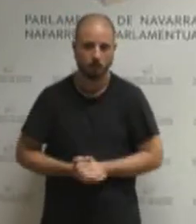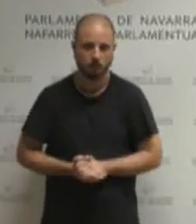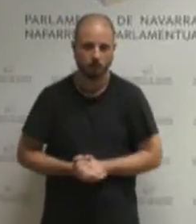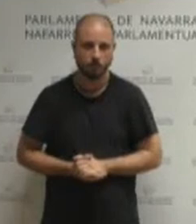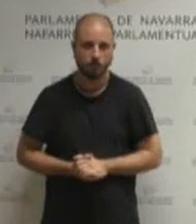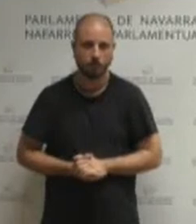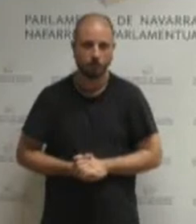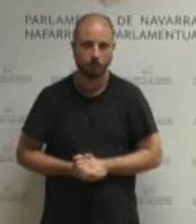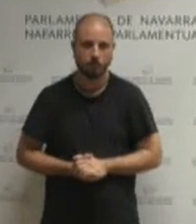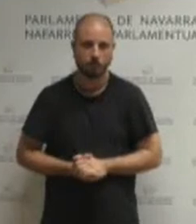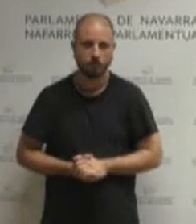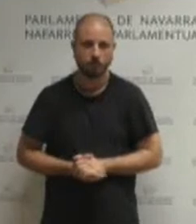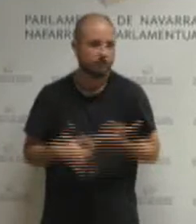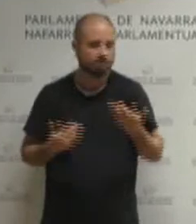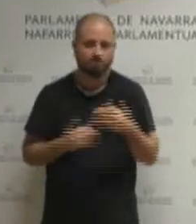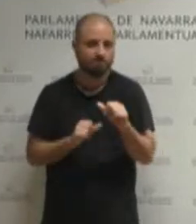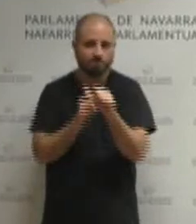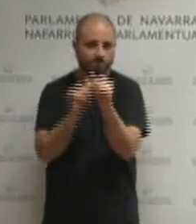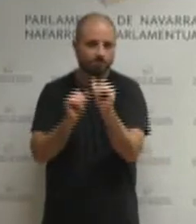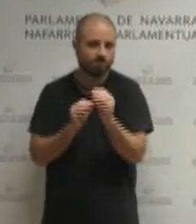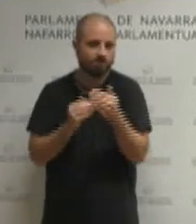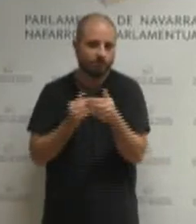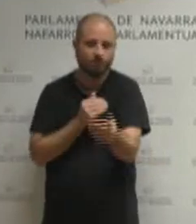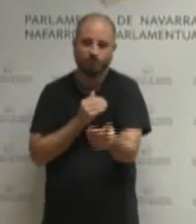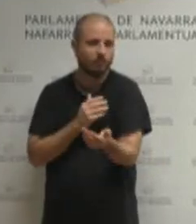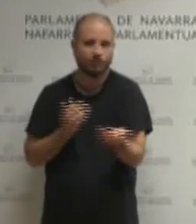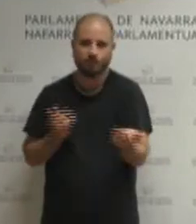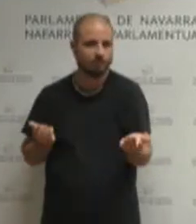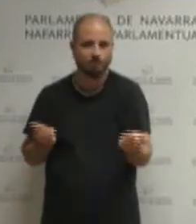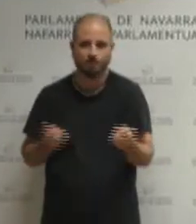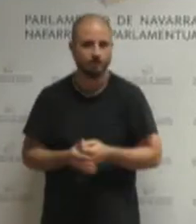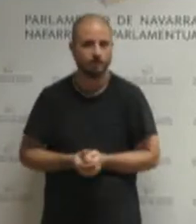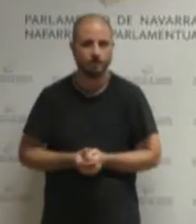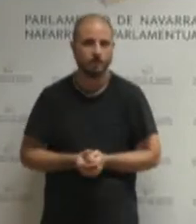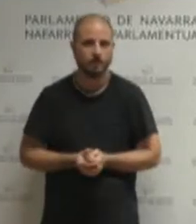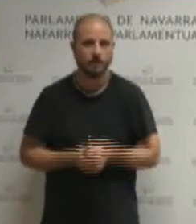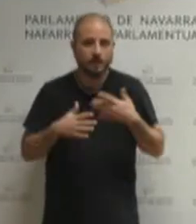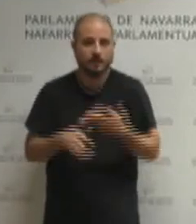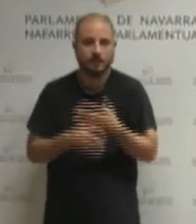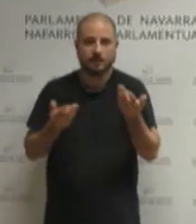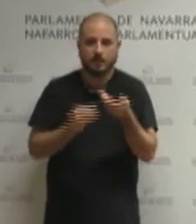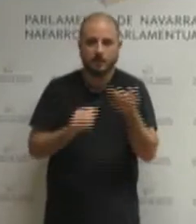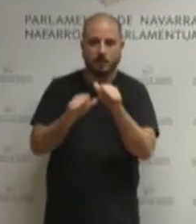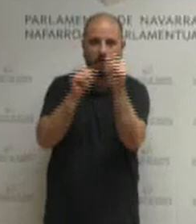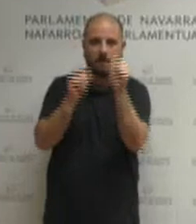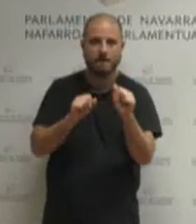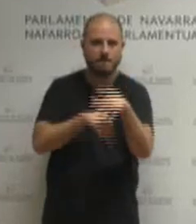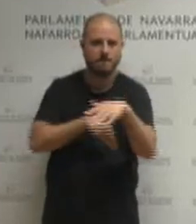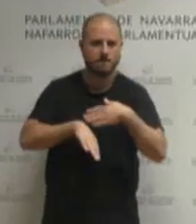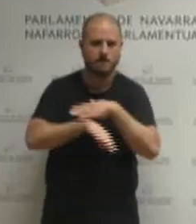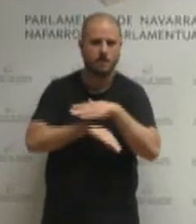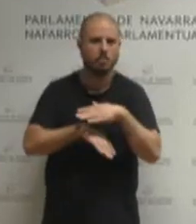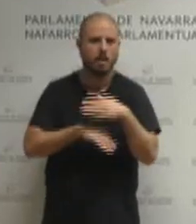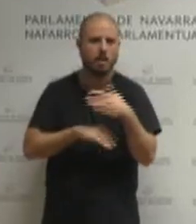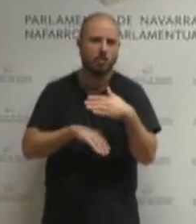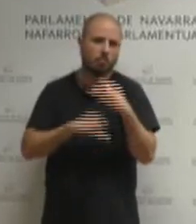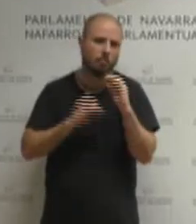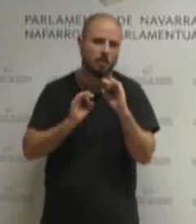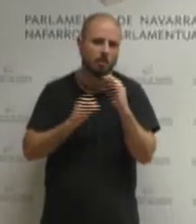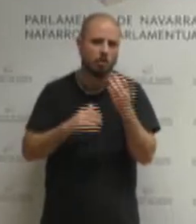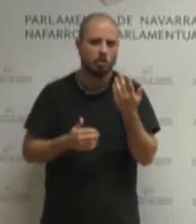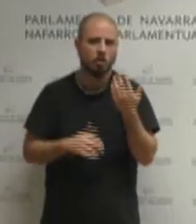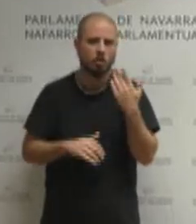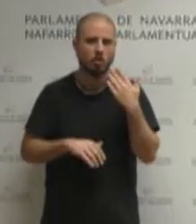sin futuro y creo que ante ese marco tan claro de la derecha este gobierno no se ha atrevido a